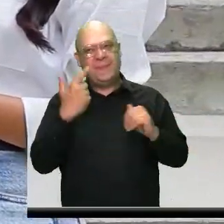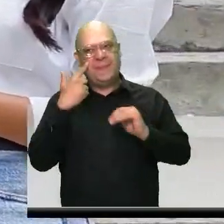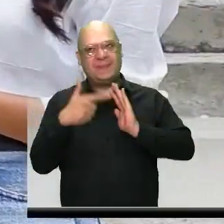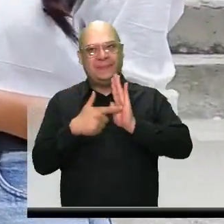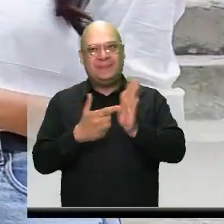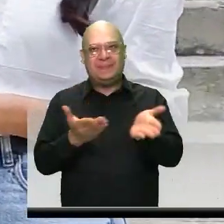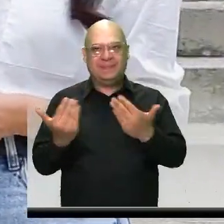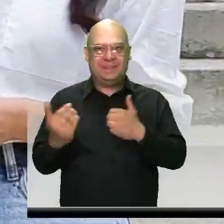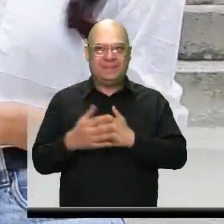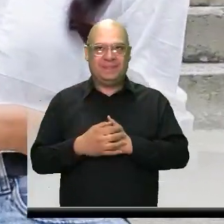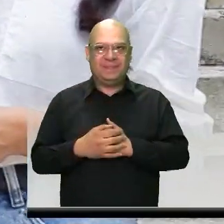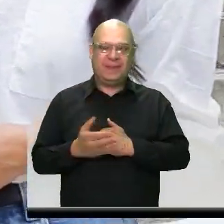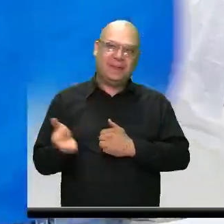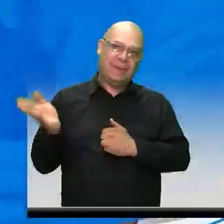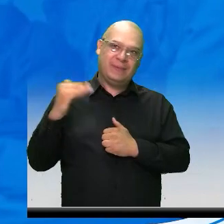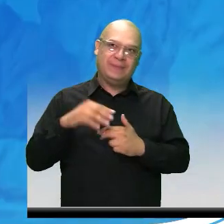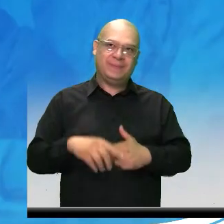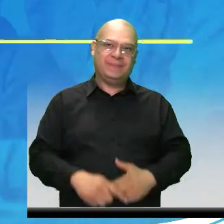Vamos a verla.